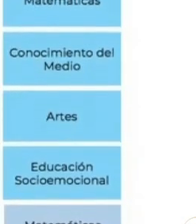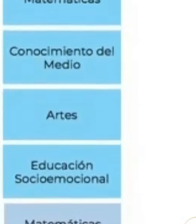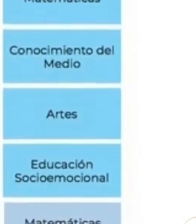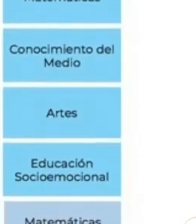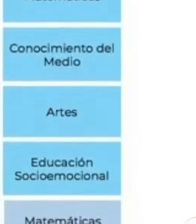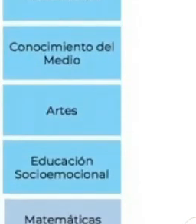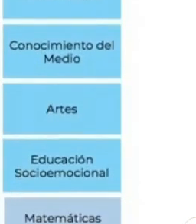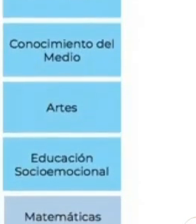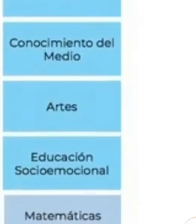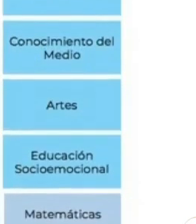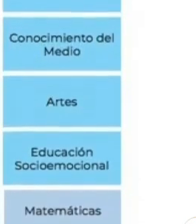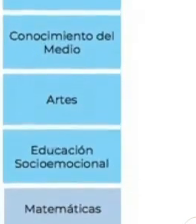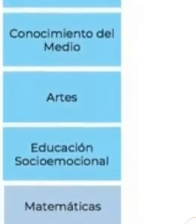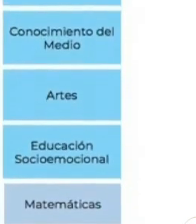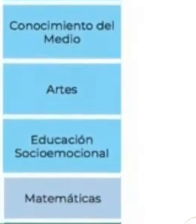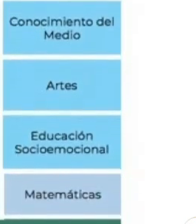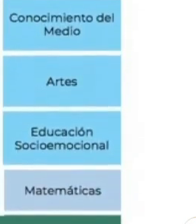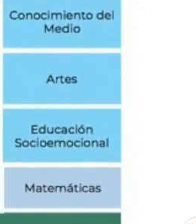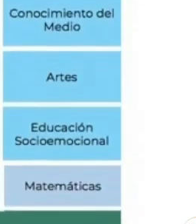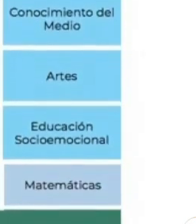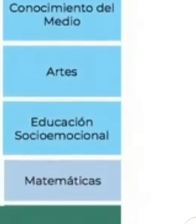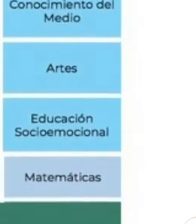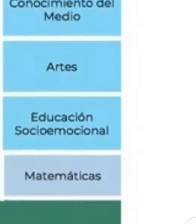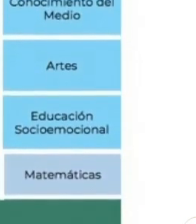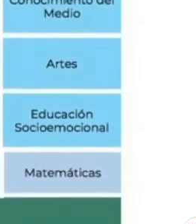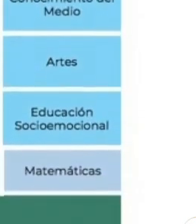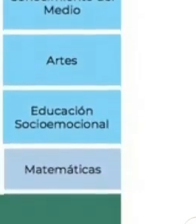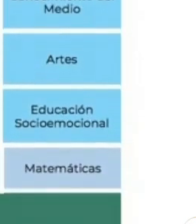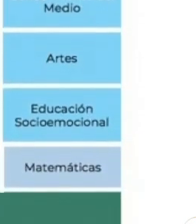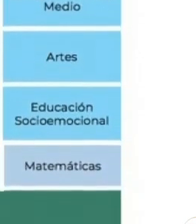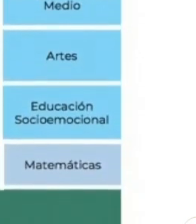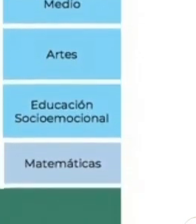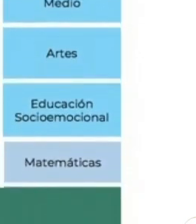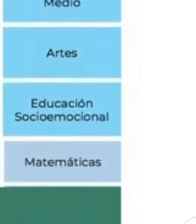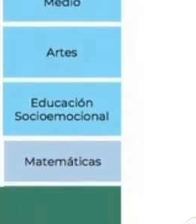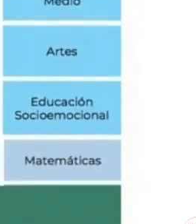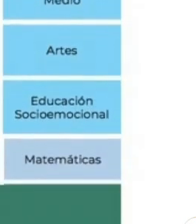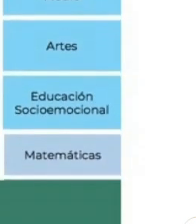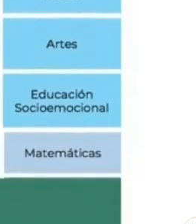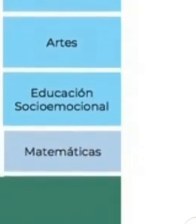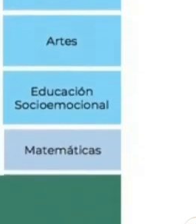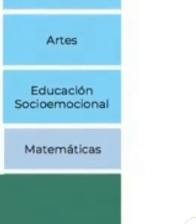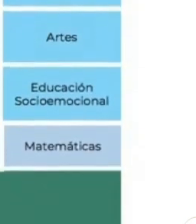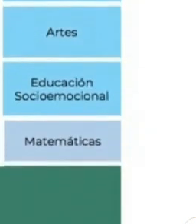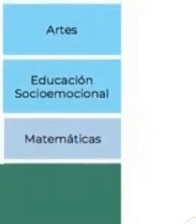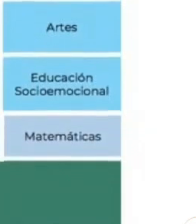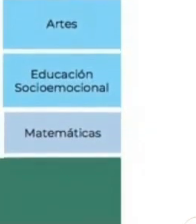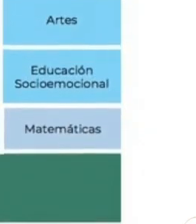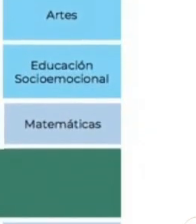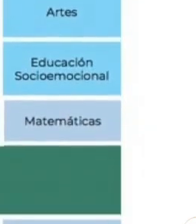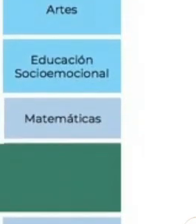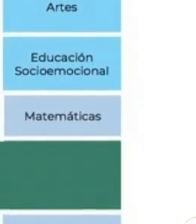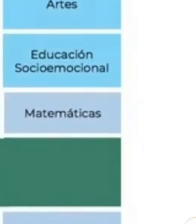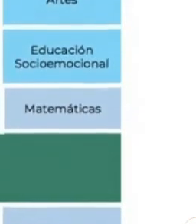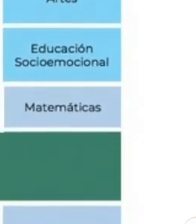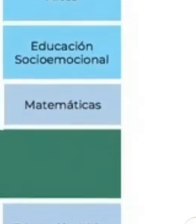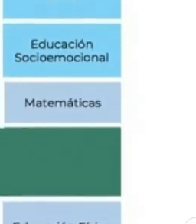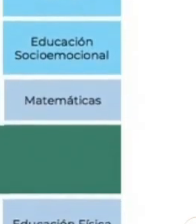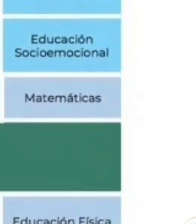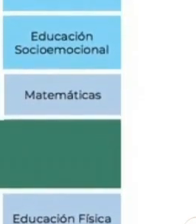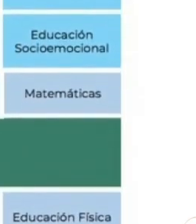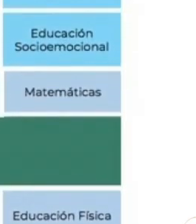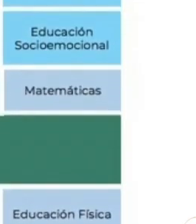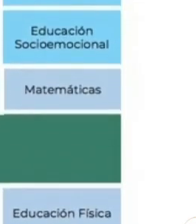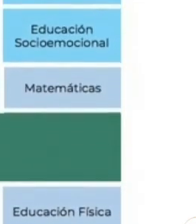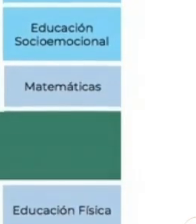Queremos abrir con toda conciencia de que estamos haciendo las cosas correctamente, que